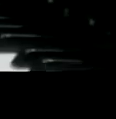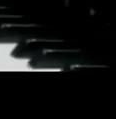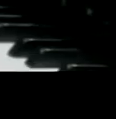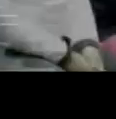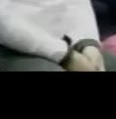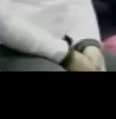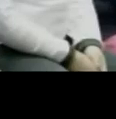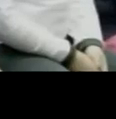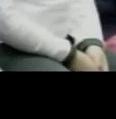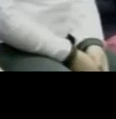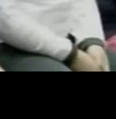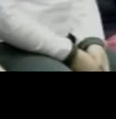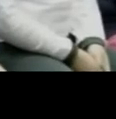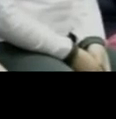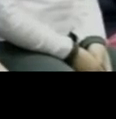Lo vemos.